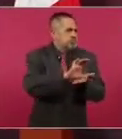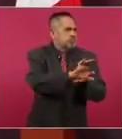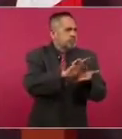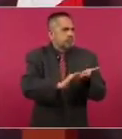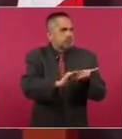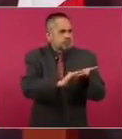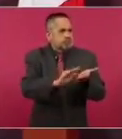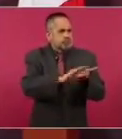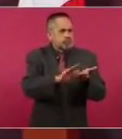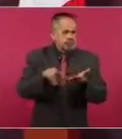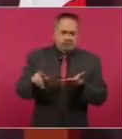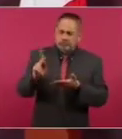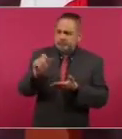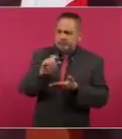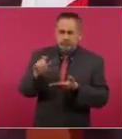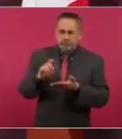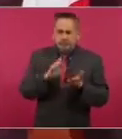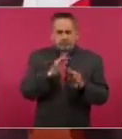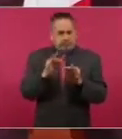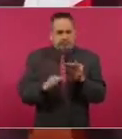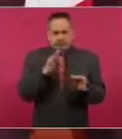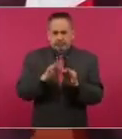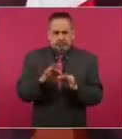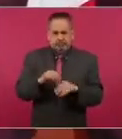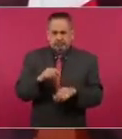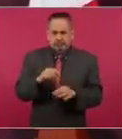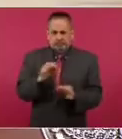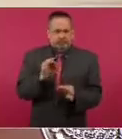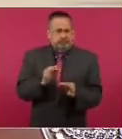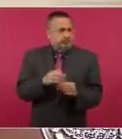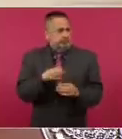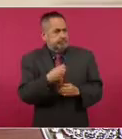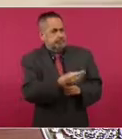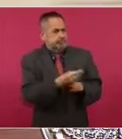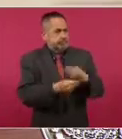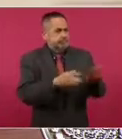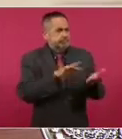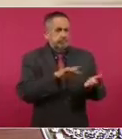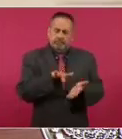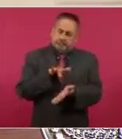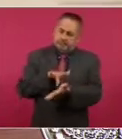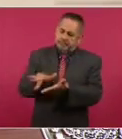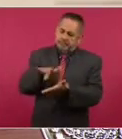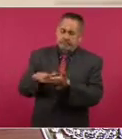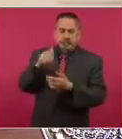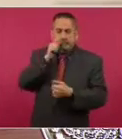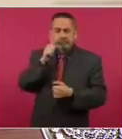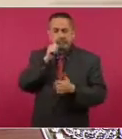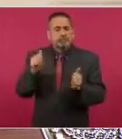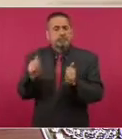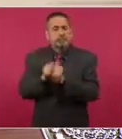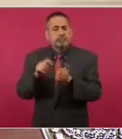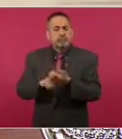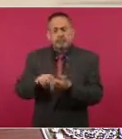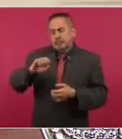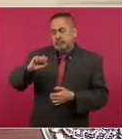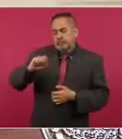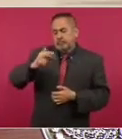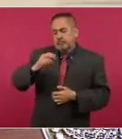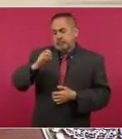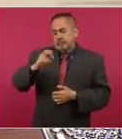pagando puntualmente y siempre con el apoyo de la Secretaría de Hacienda.